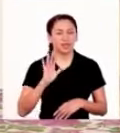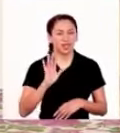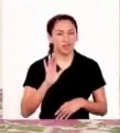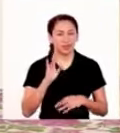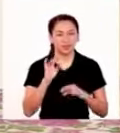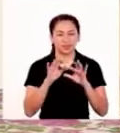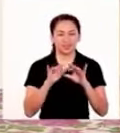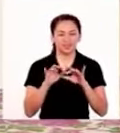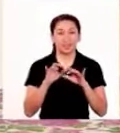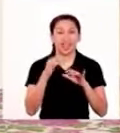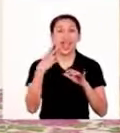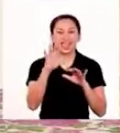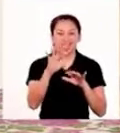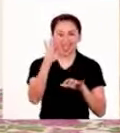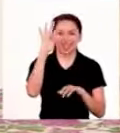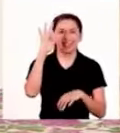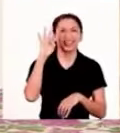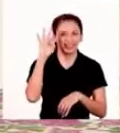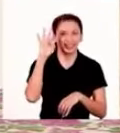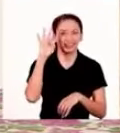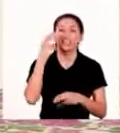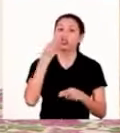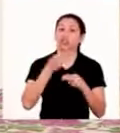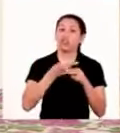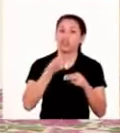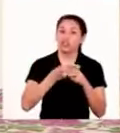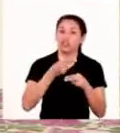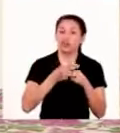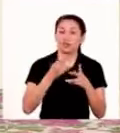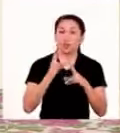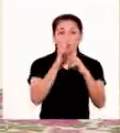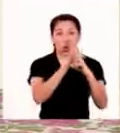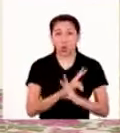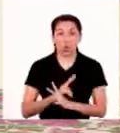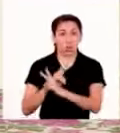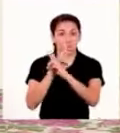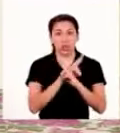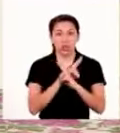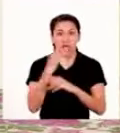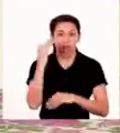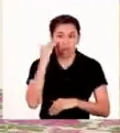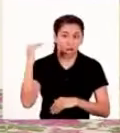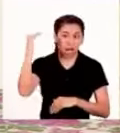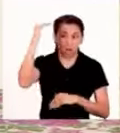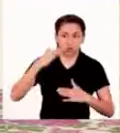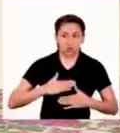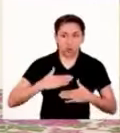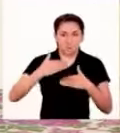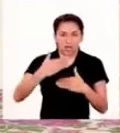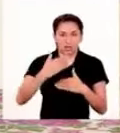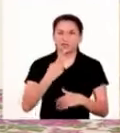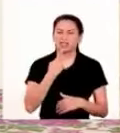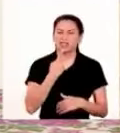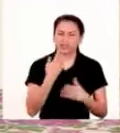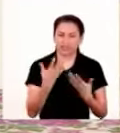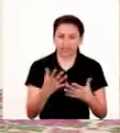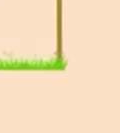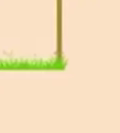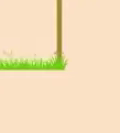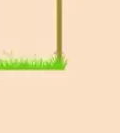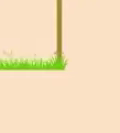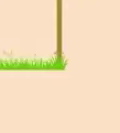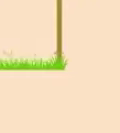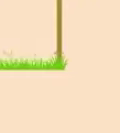A ver, aquí está. Se llama Cuidado del Adulto Mayor y